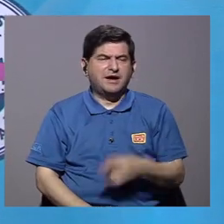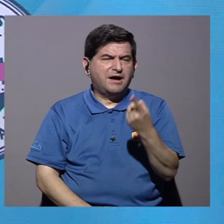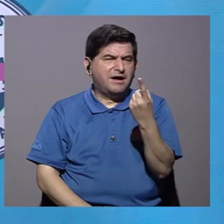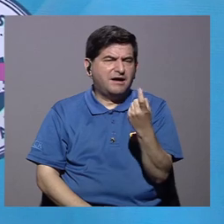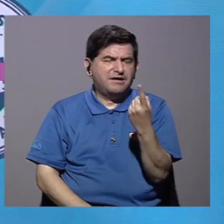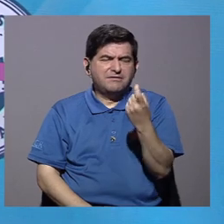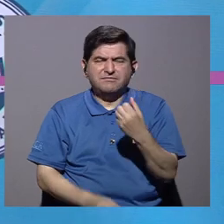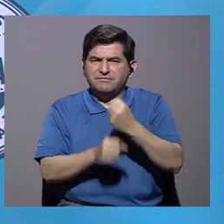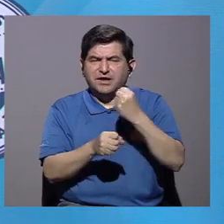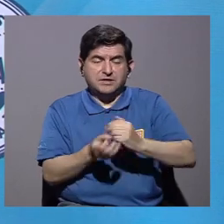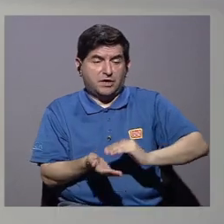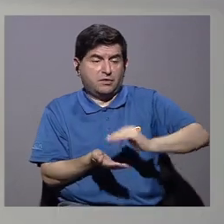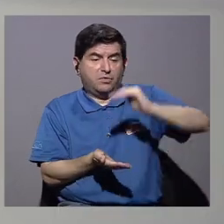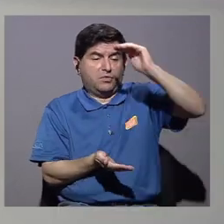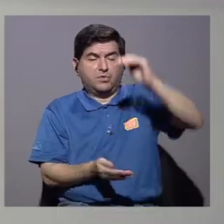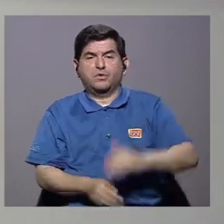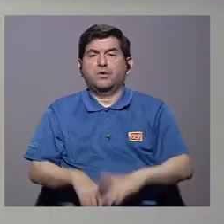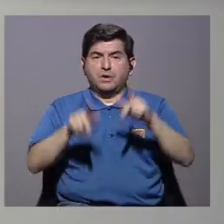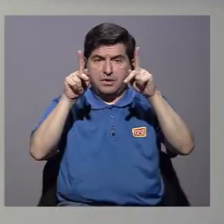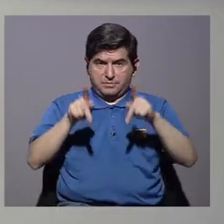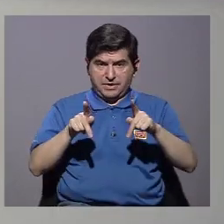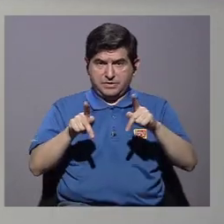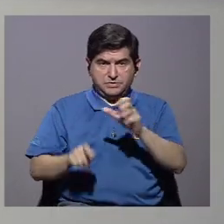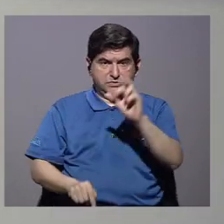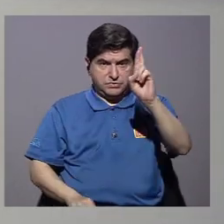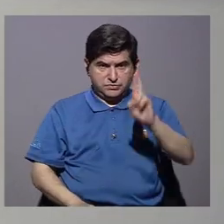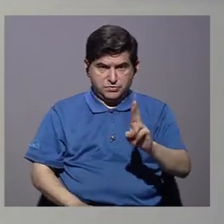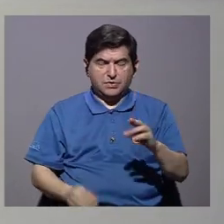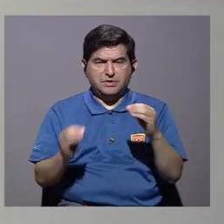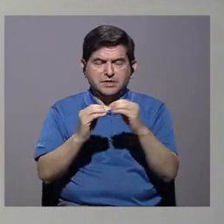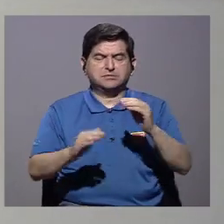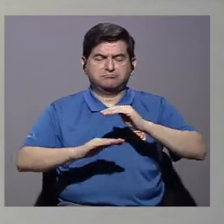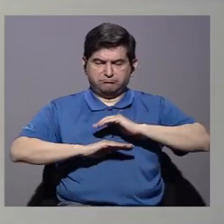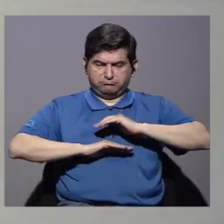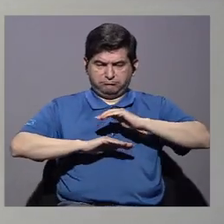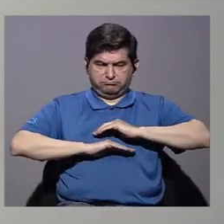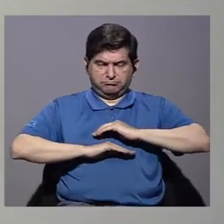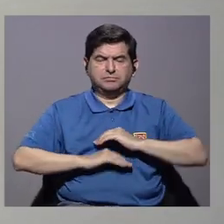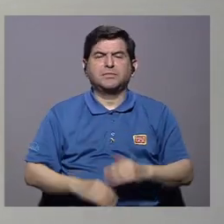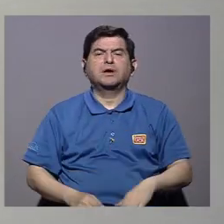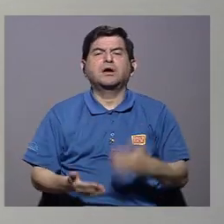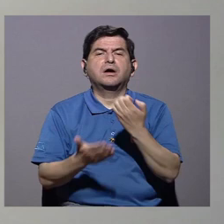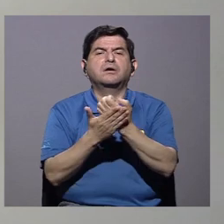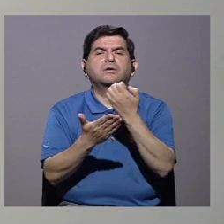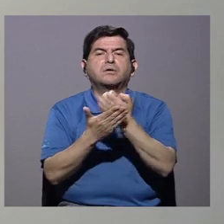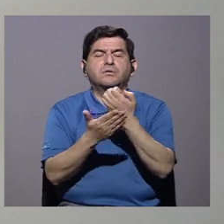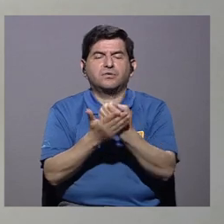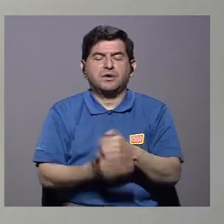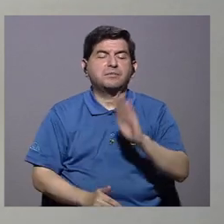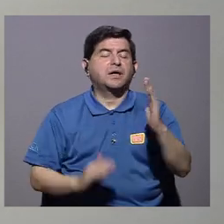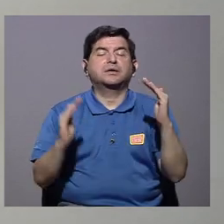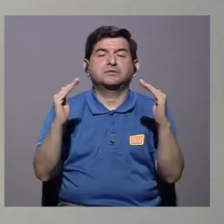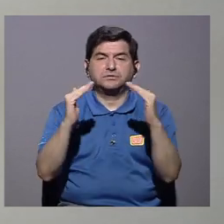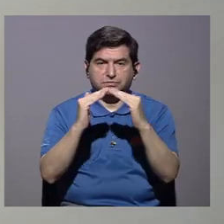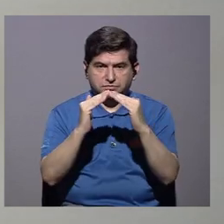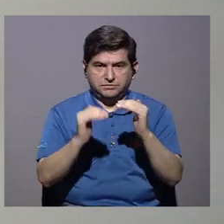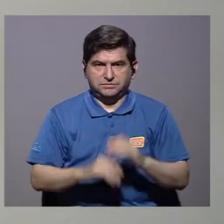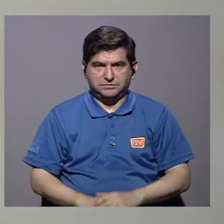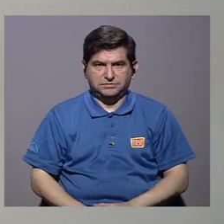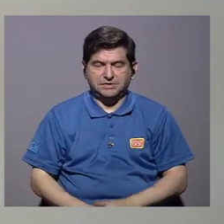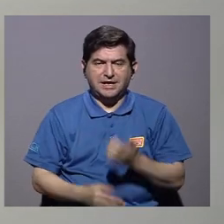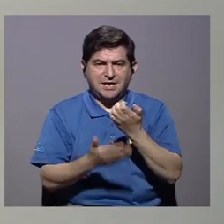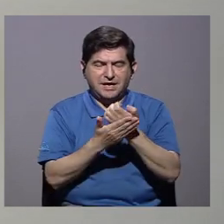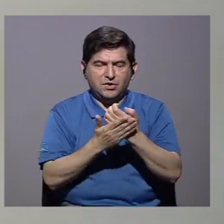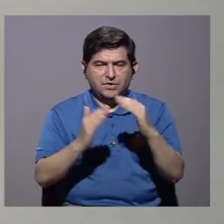que las tasas de desempleo han subido, las personas en Costa Rica se encuentran más satisfechas con la economía de sus hogares,